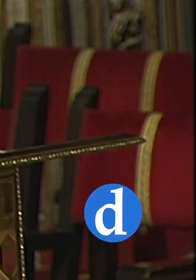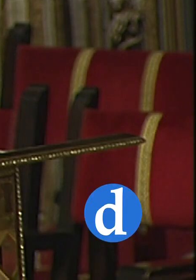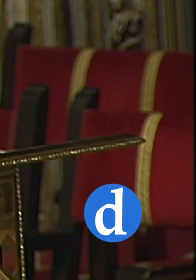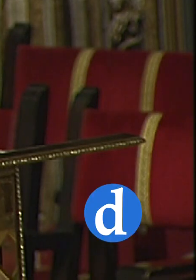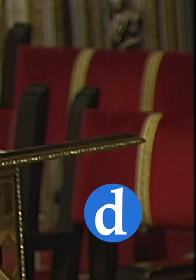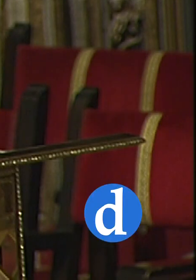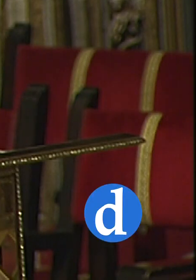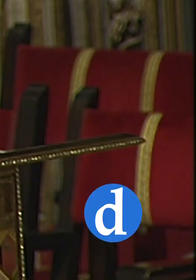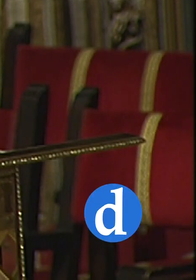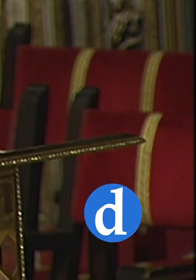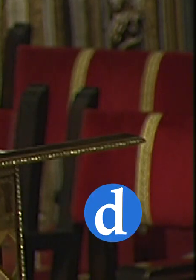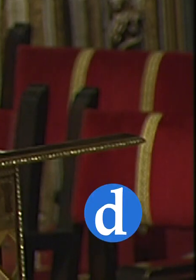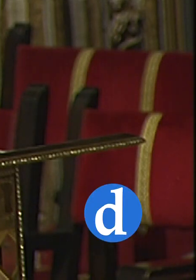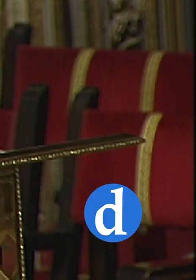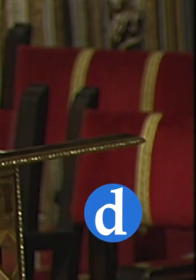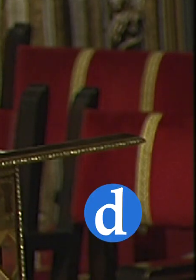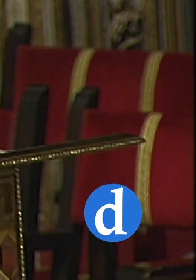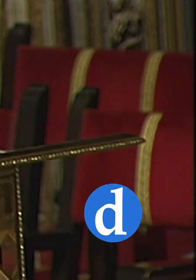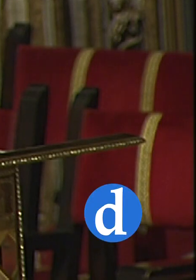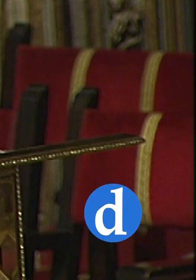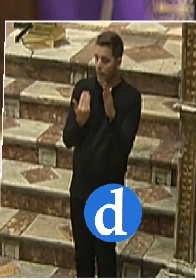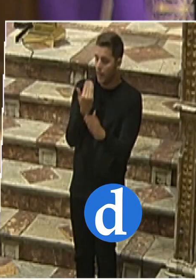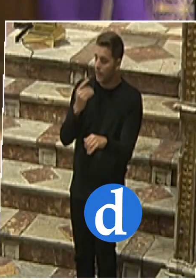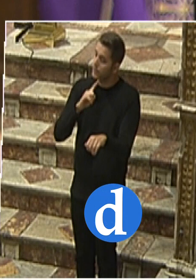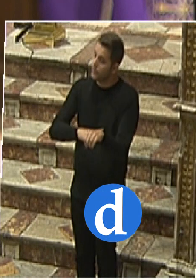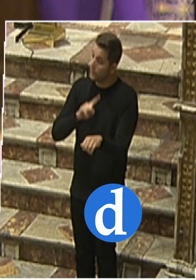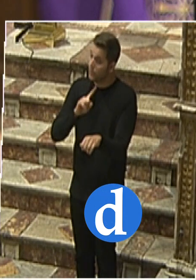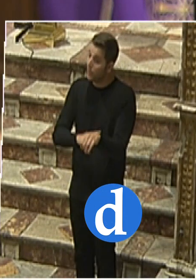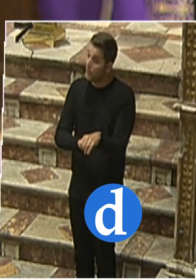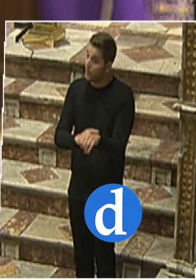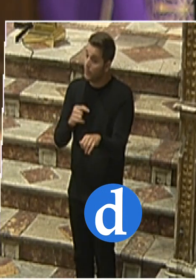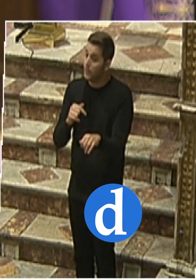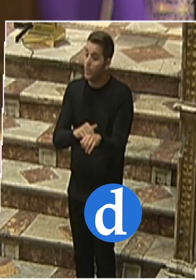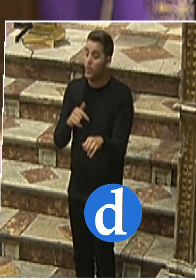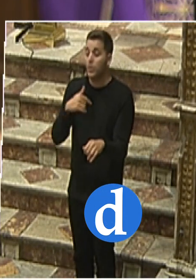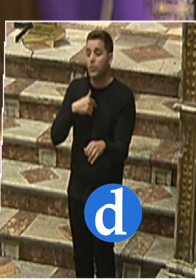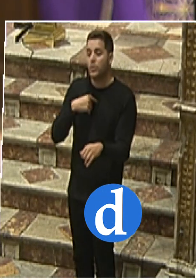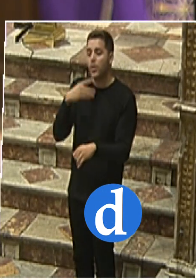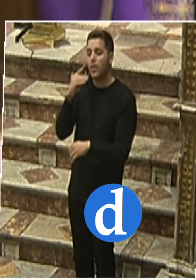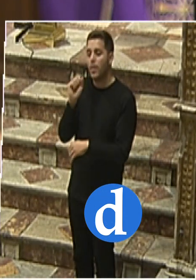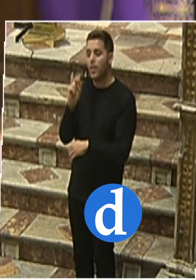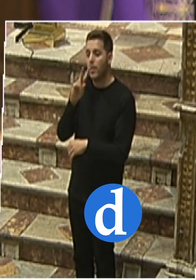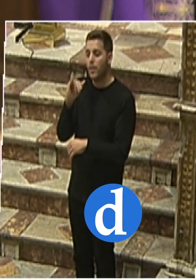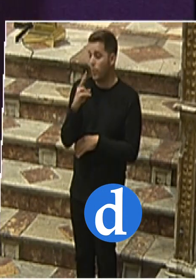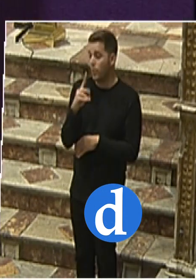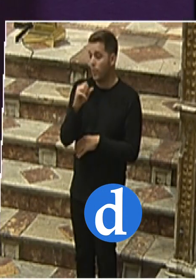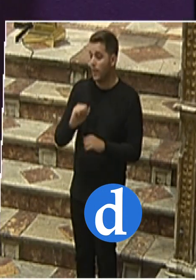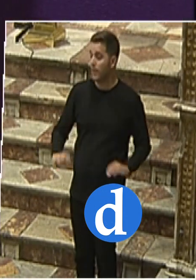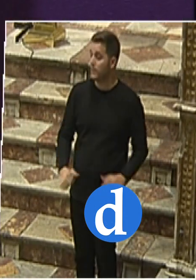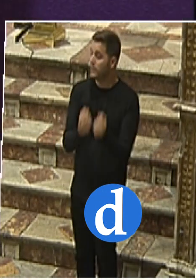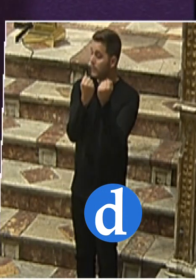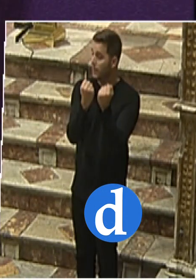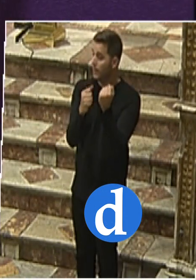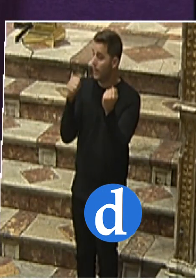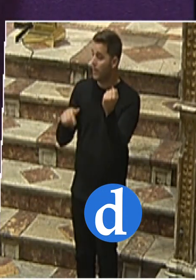La diócesis de Toledo cuenta desde este curso con un secretariado de pastoral de la discapacidad. Ellos fueron los protagonistas de la celebración de la